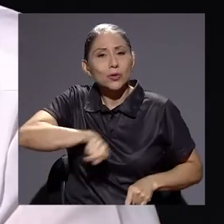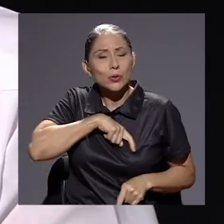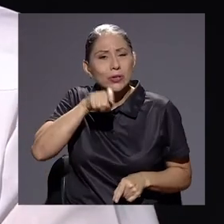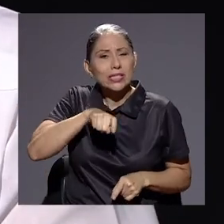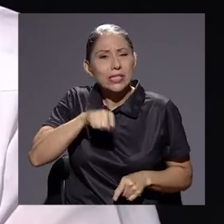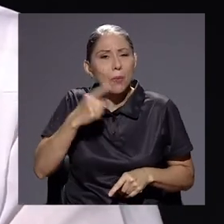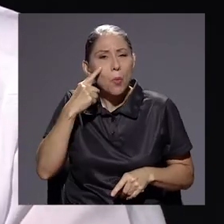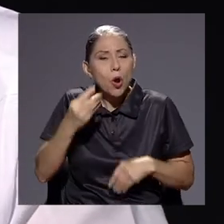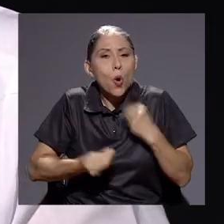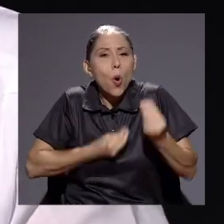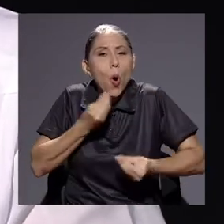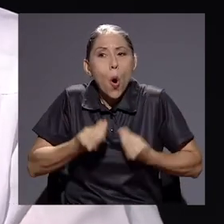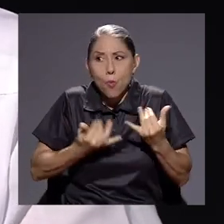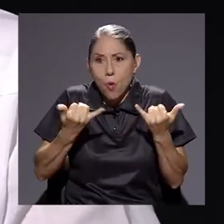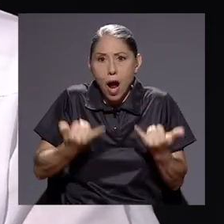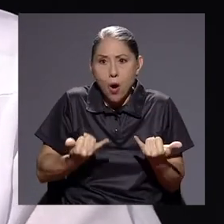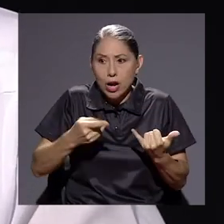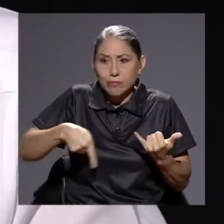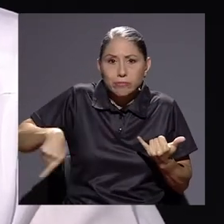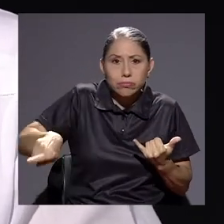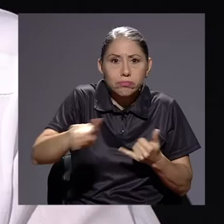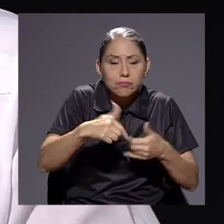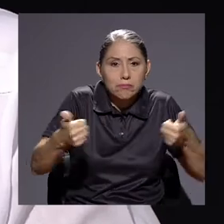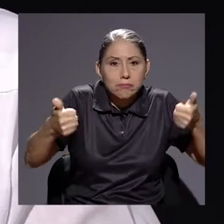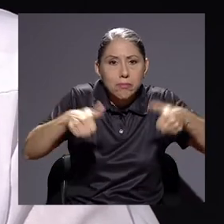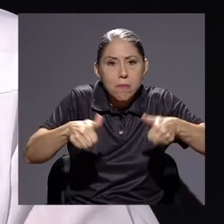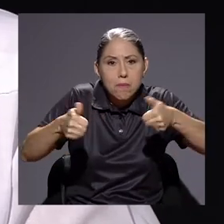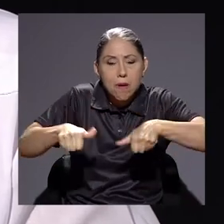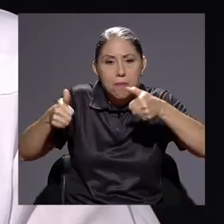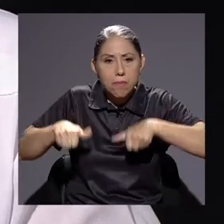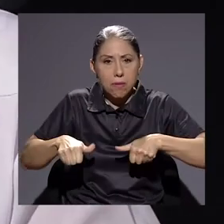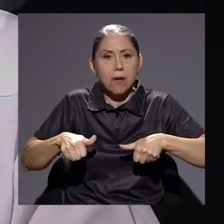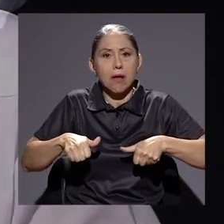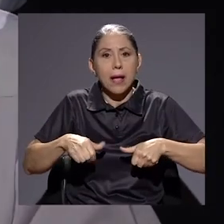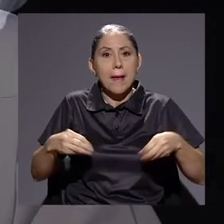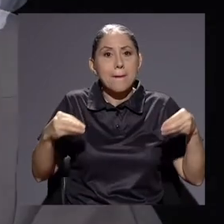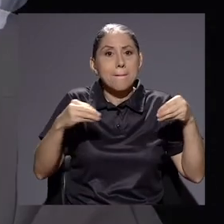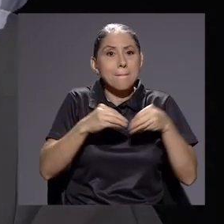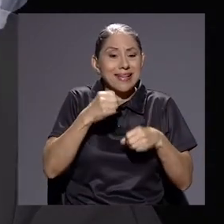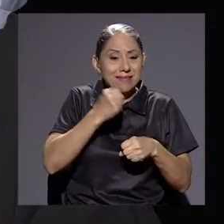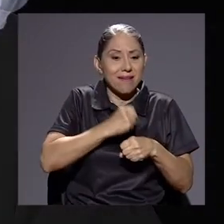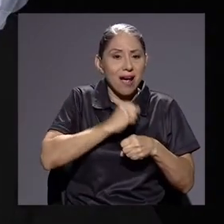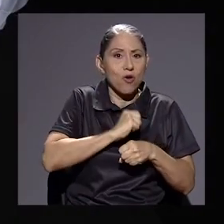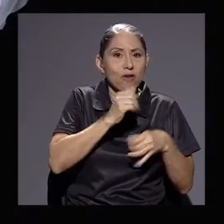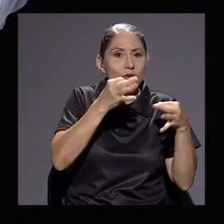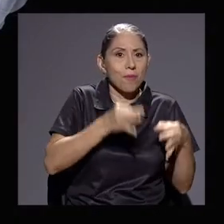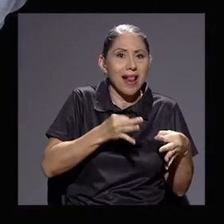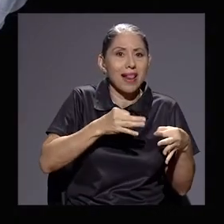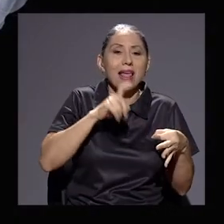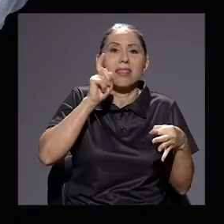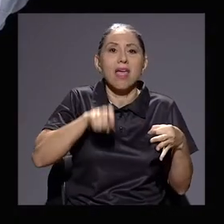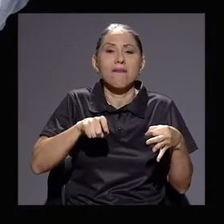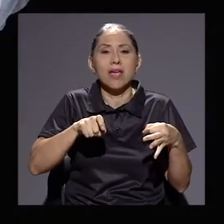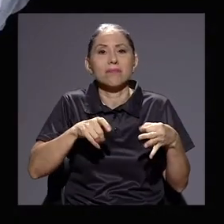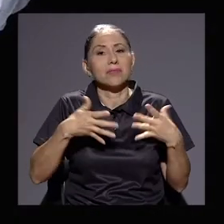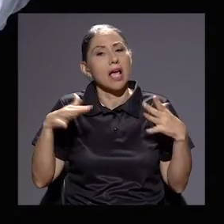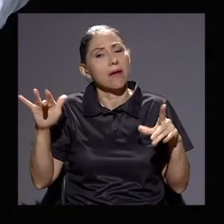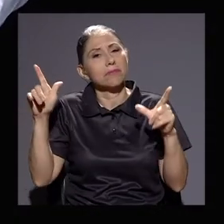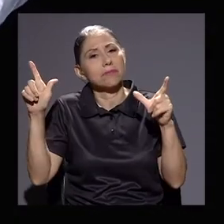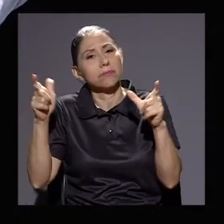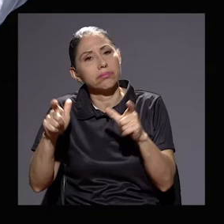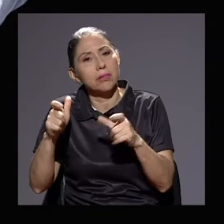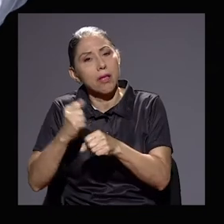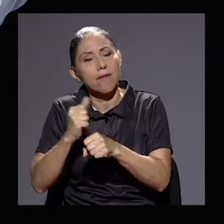hacemos en un periodo de esta concertación pasar de mayor trabajo informal a menor trabajo informal.